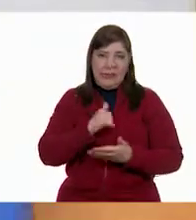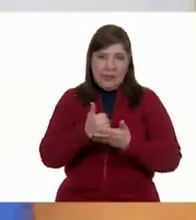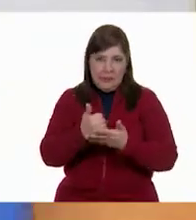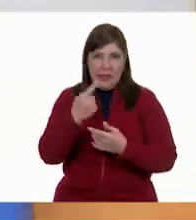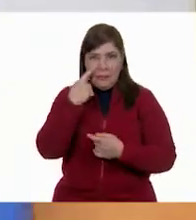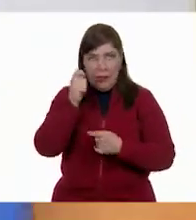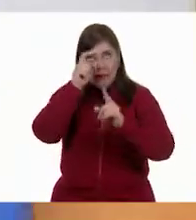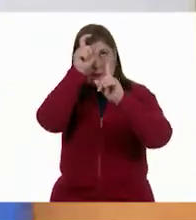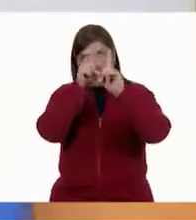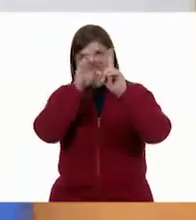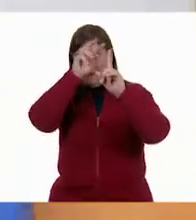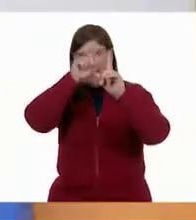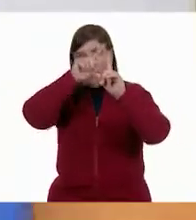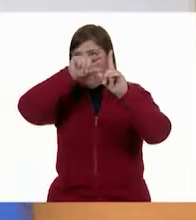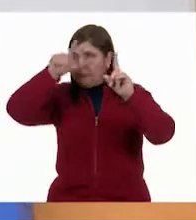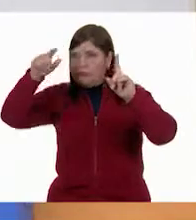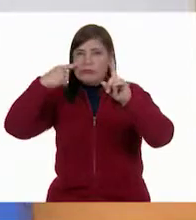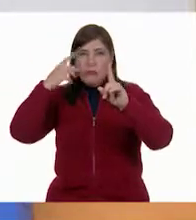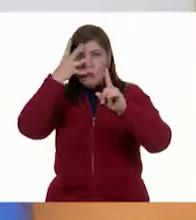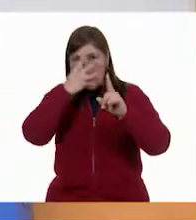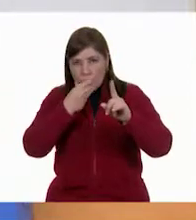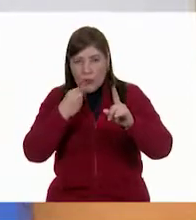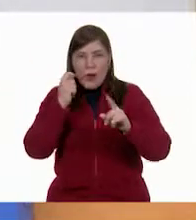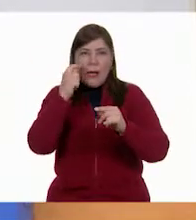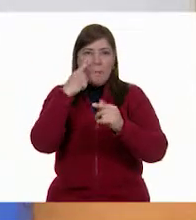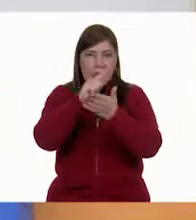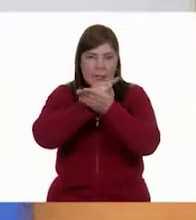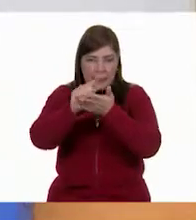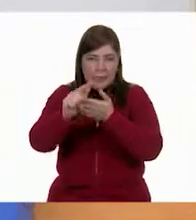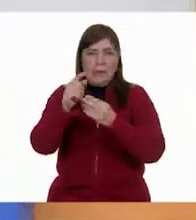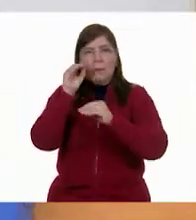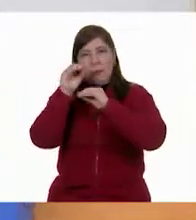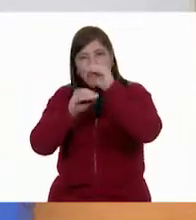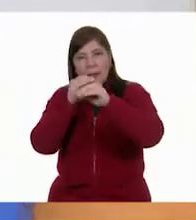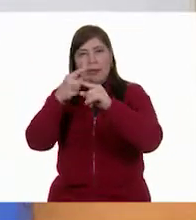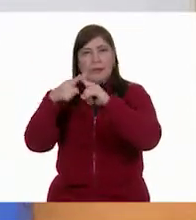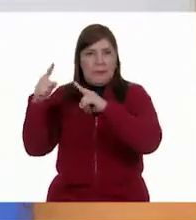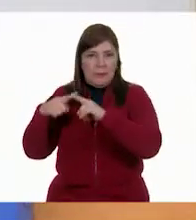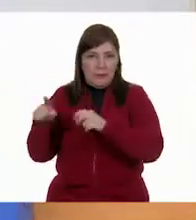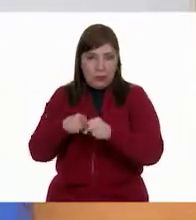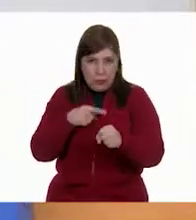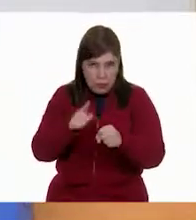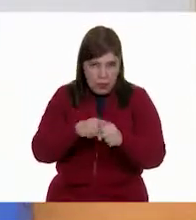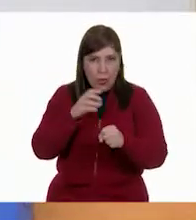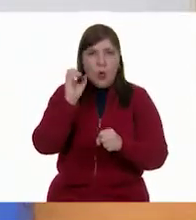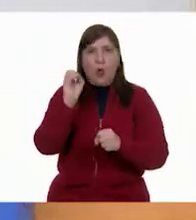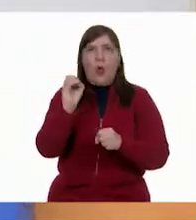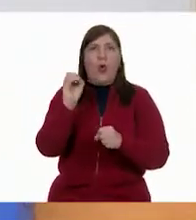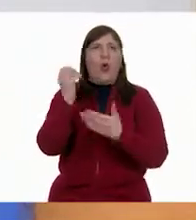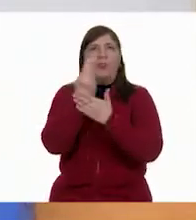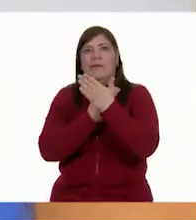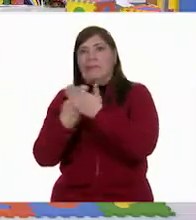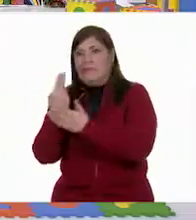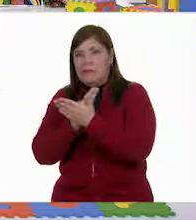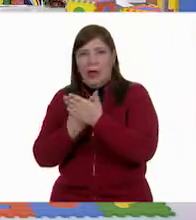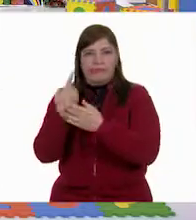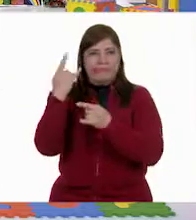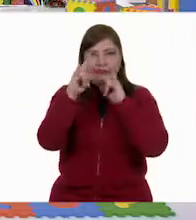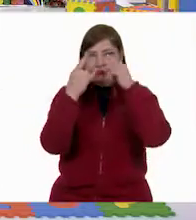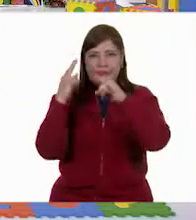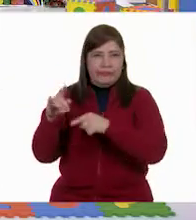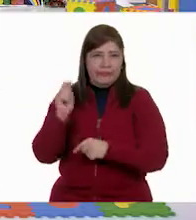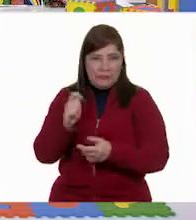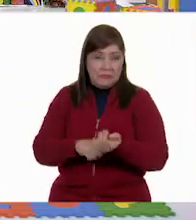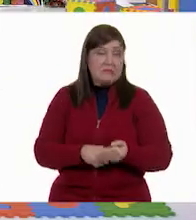y muy bonitas como ustedes cuando las decoran con diferentes colores o estampitas. Eso es muy padre y quedan muy, muy bonitas. Excelente